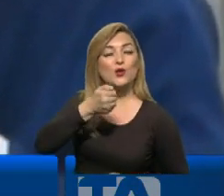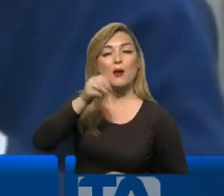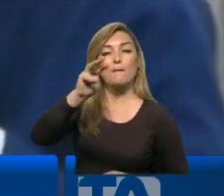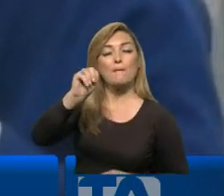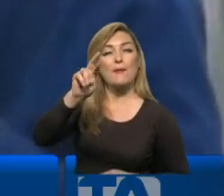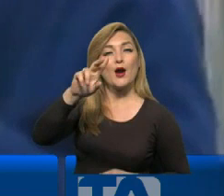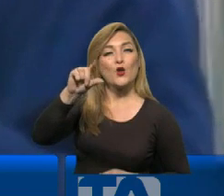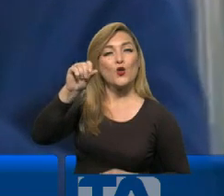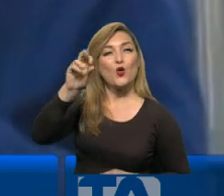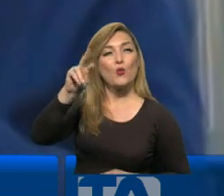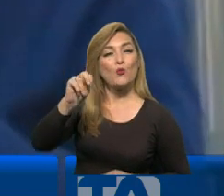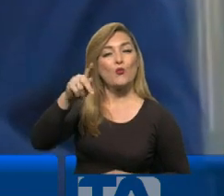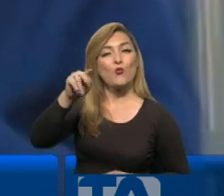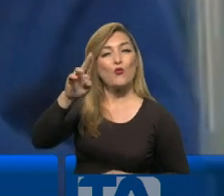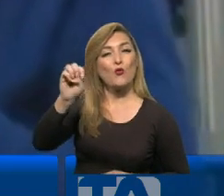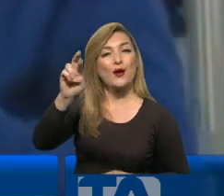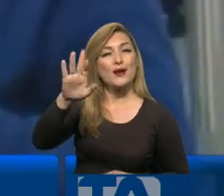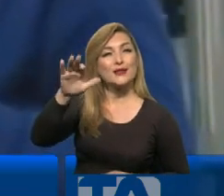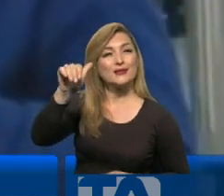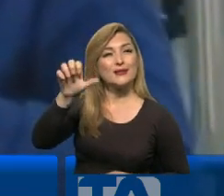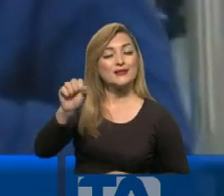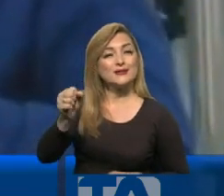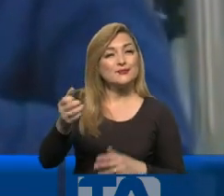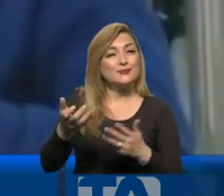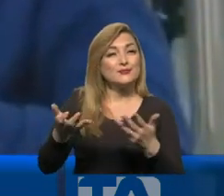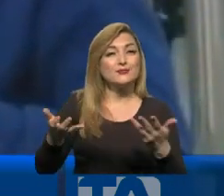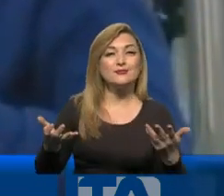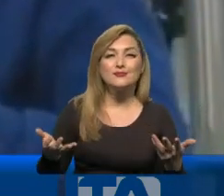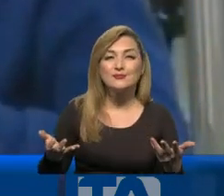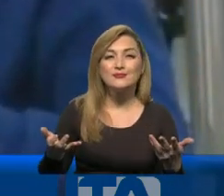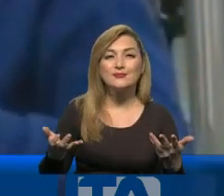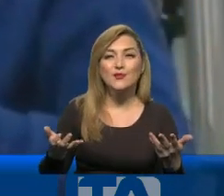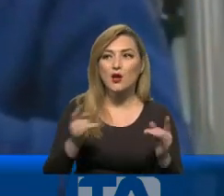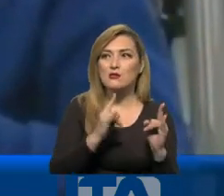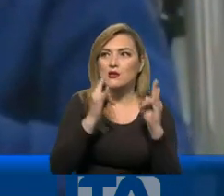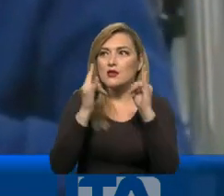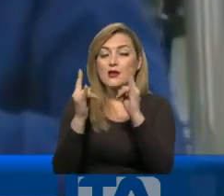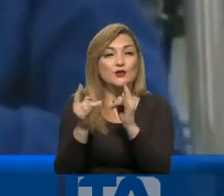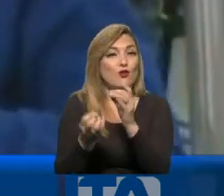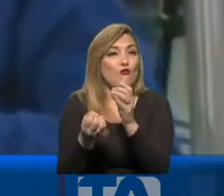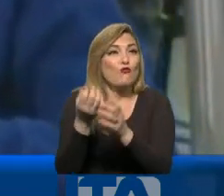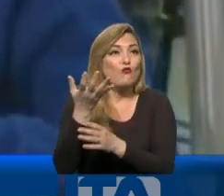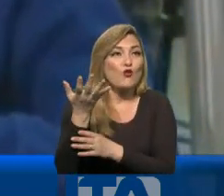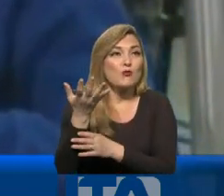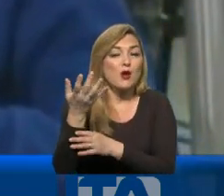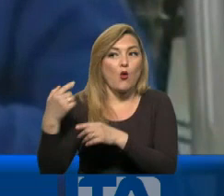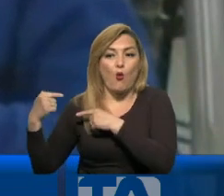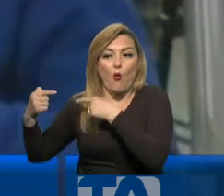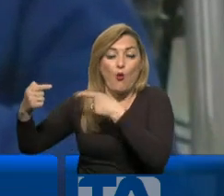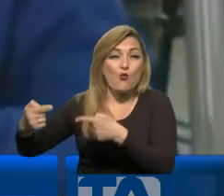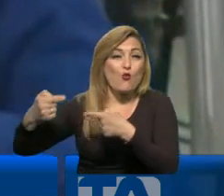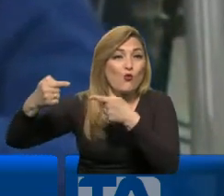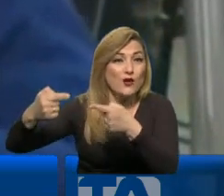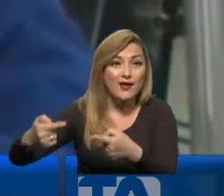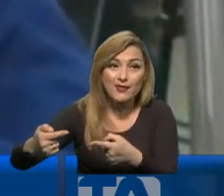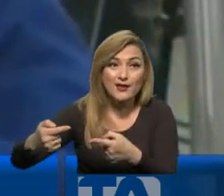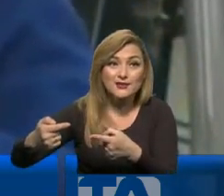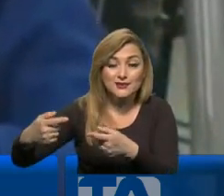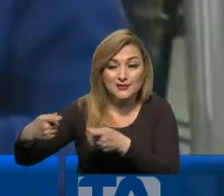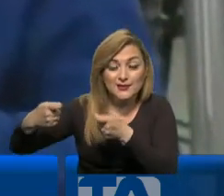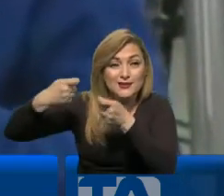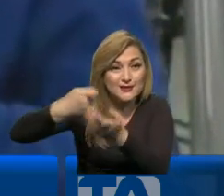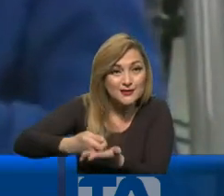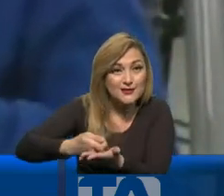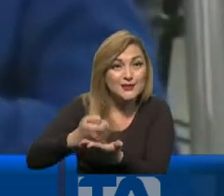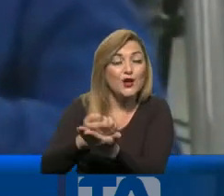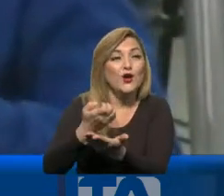Puertas, pero es que la manera de crear riqueza es, o heredas, cuatro vernos, ¿Heredas?